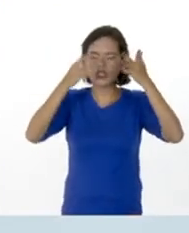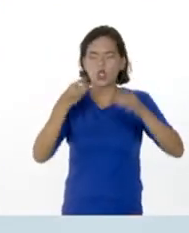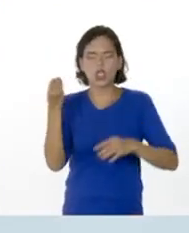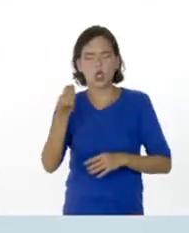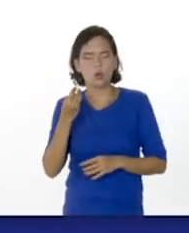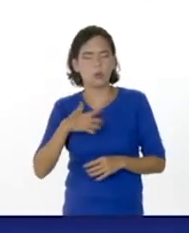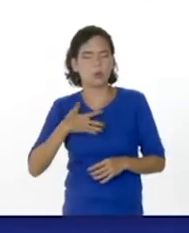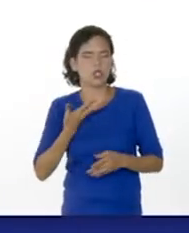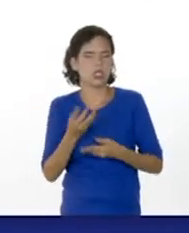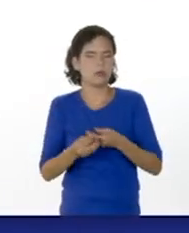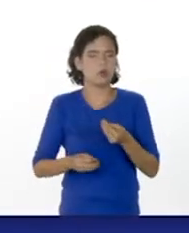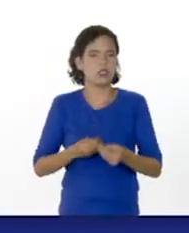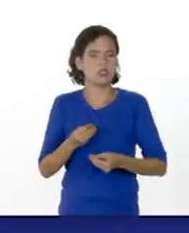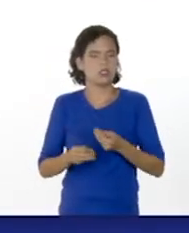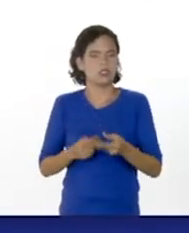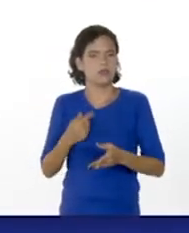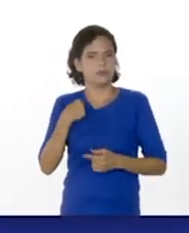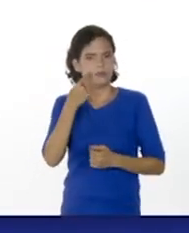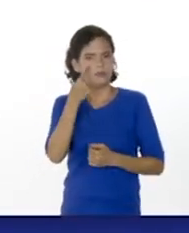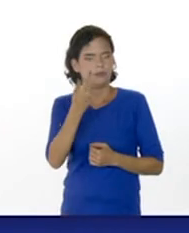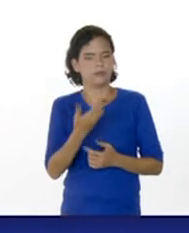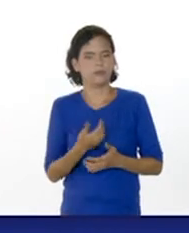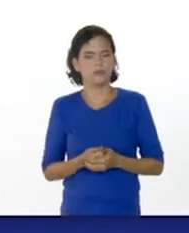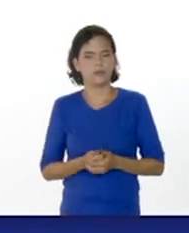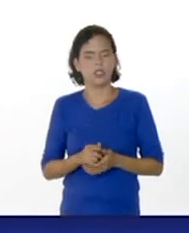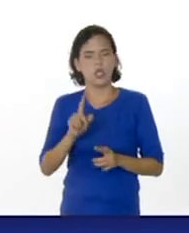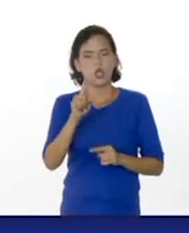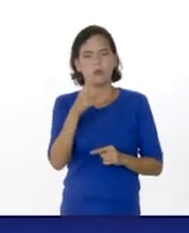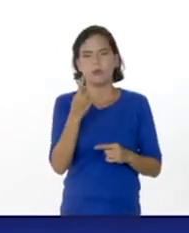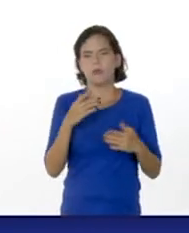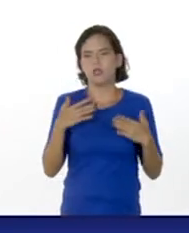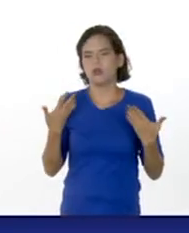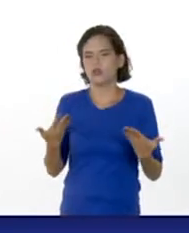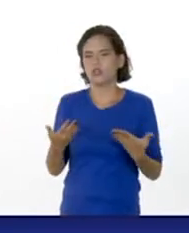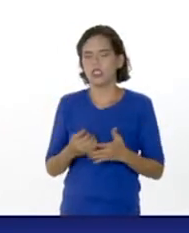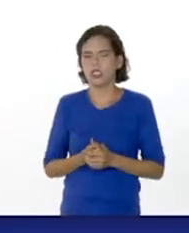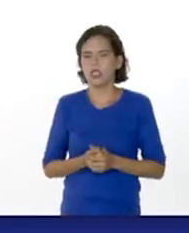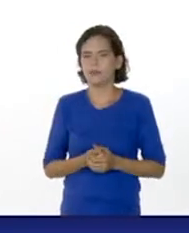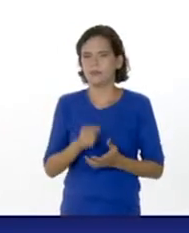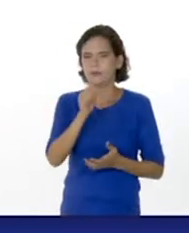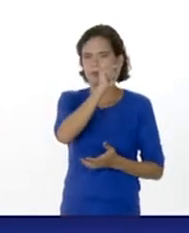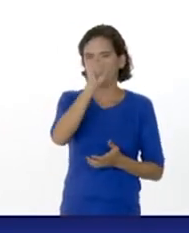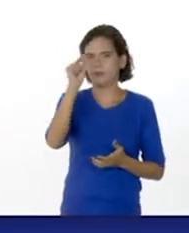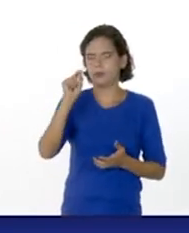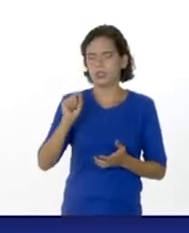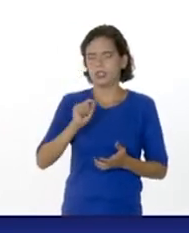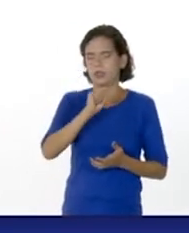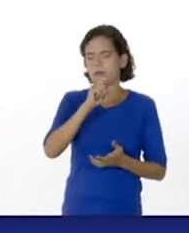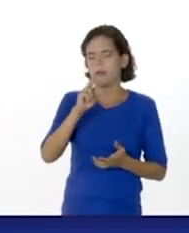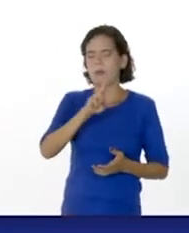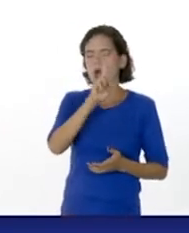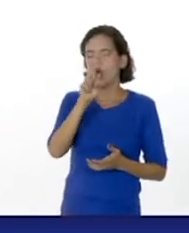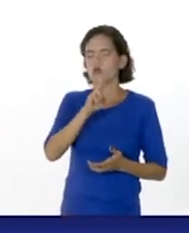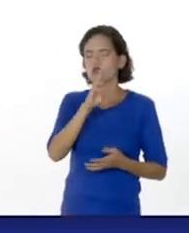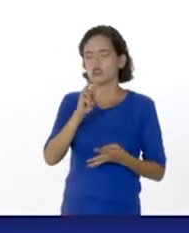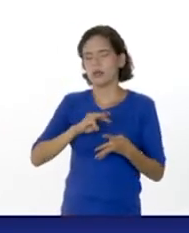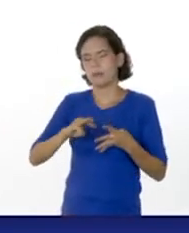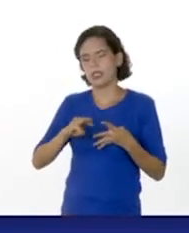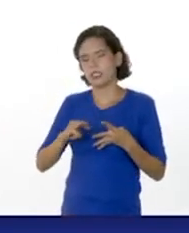de cómo podríamos hacerlo. Veamos entonces, lo primero sería delinear. Vamos a utilizar materiales como, por ejemplo,